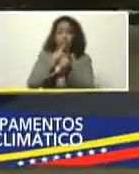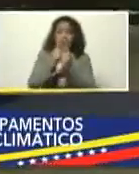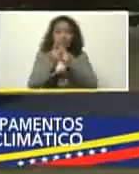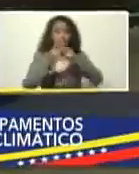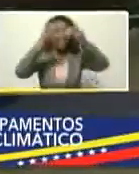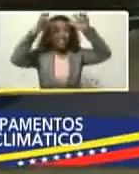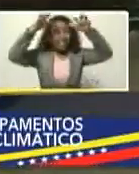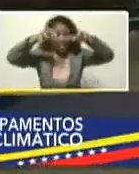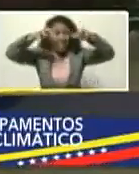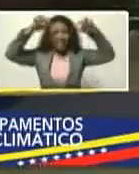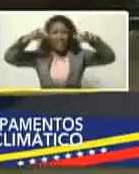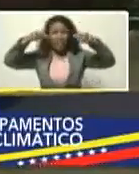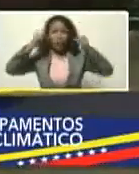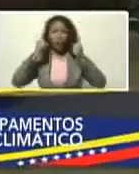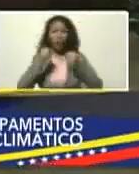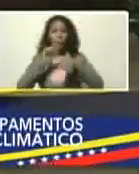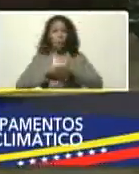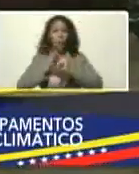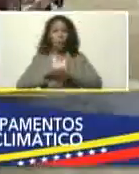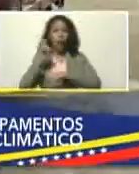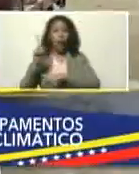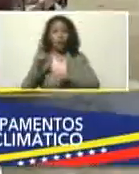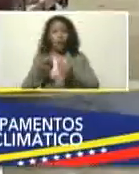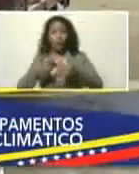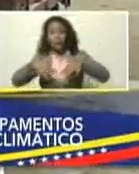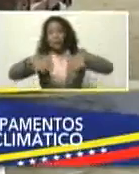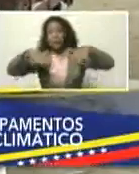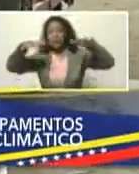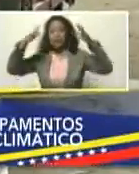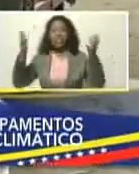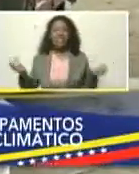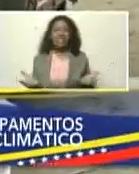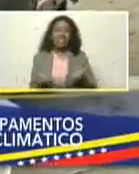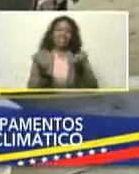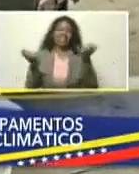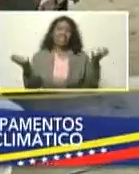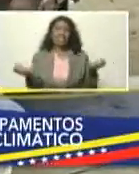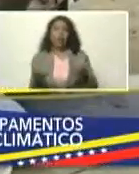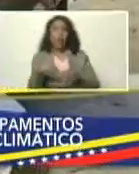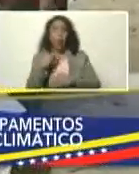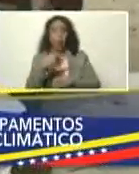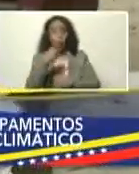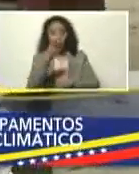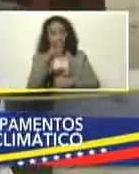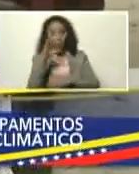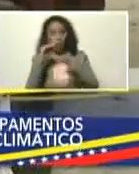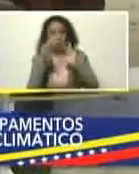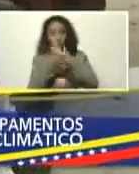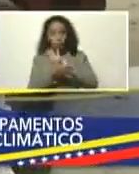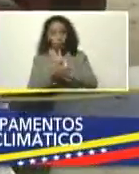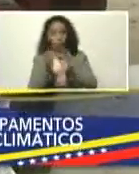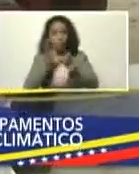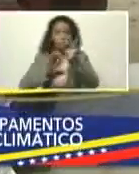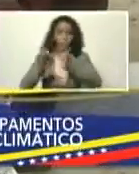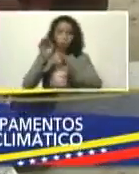intensidad, precisamente, por el incremento, de la temperatura, del cual usted hablaba, nosotros,